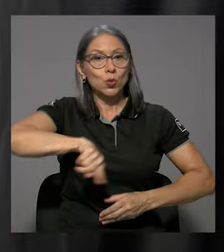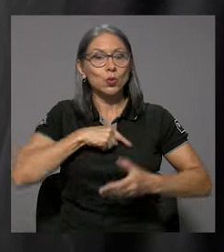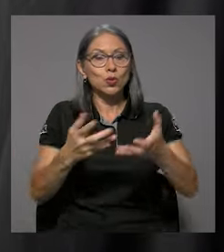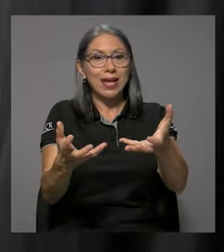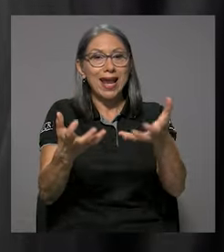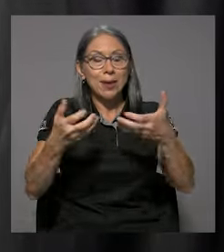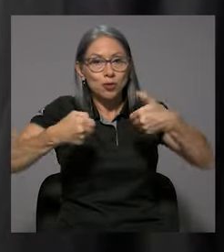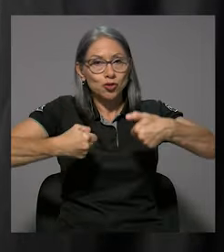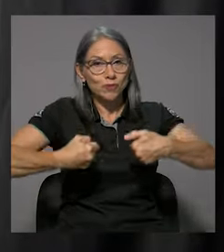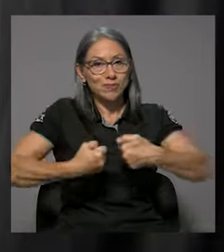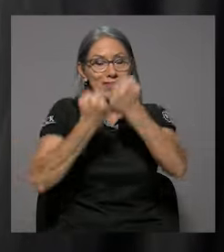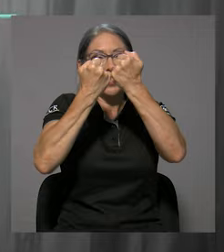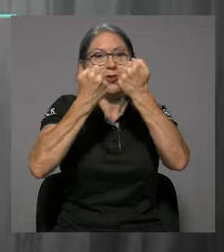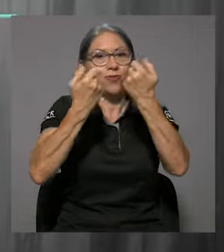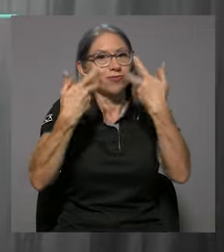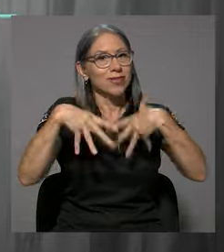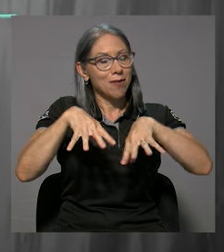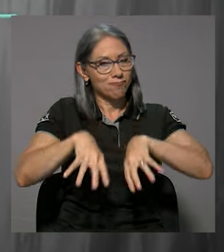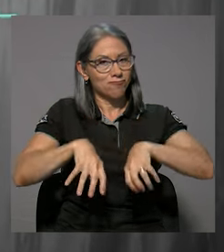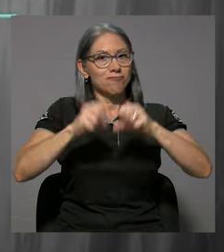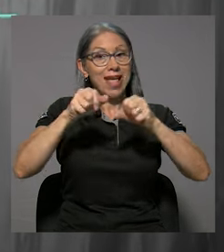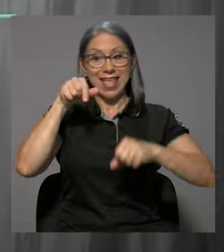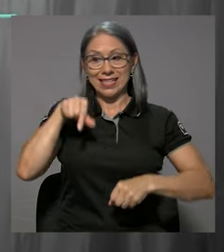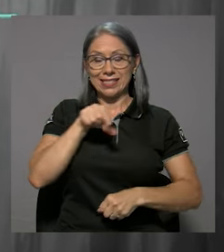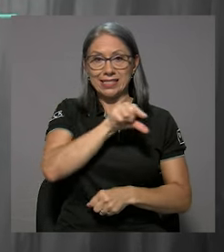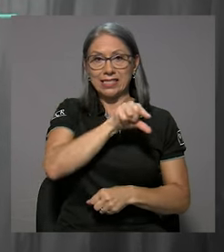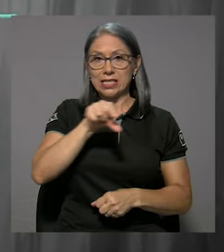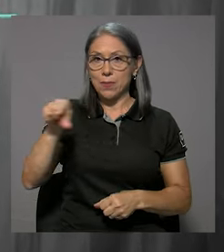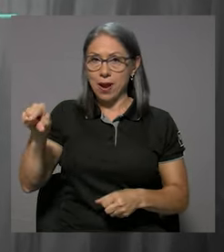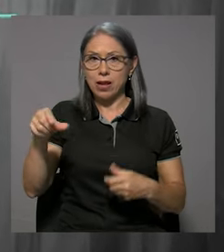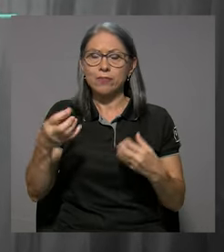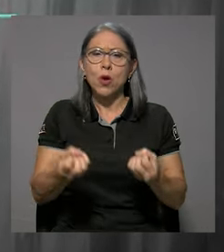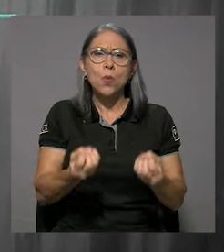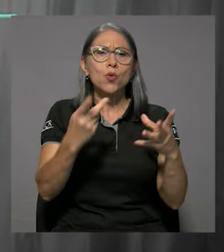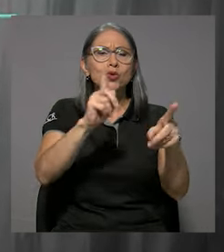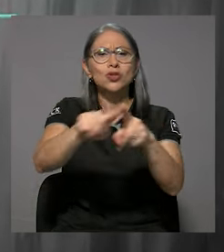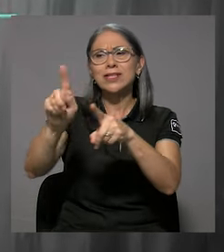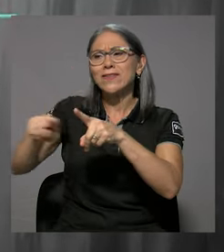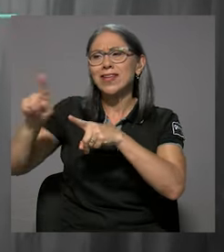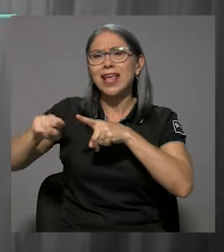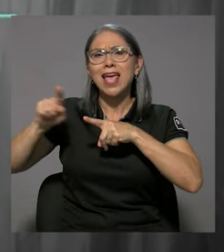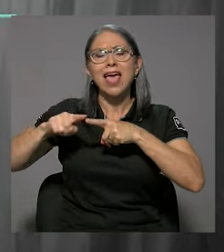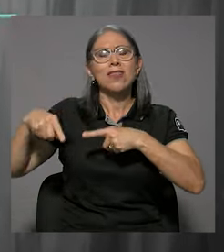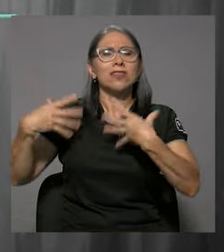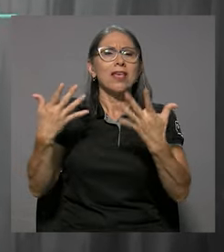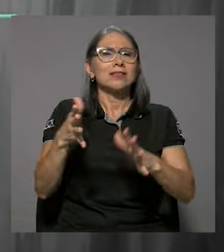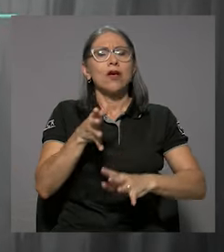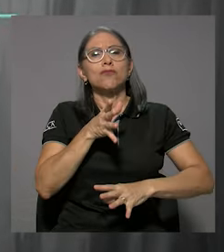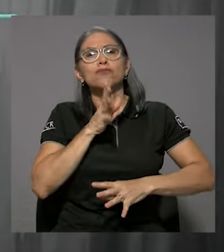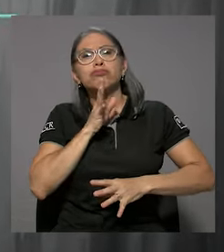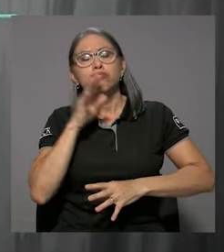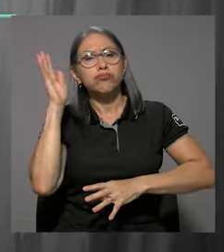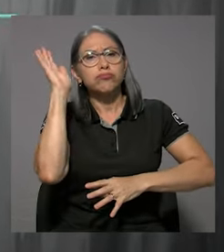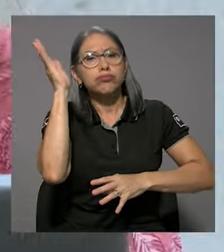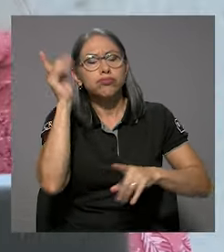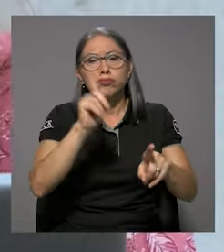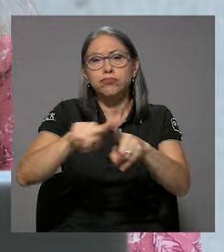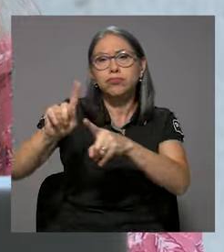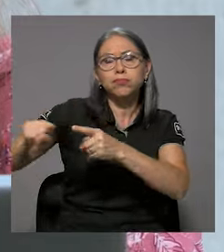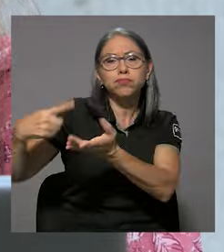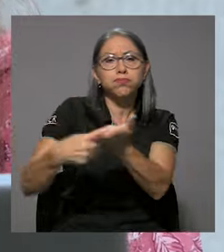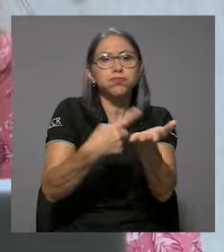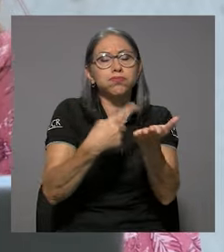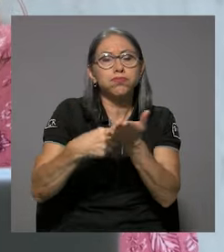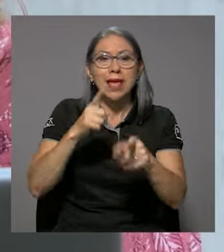eso queremos enfrentar ese reto. Y esta semana tiene una gran cantidad de paneles que hablan sobre los diferentes